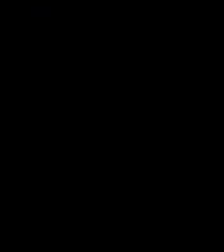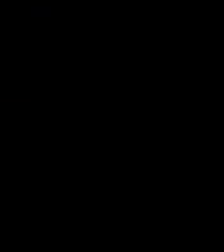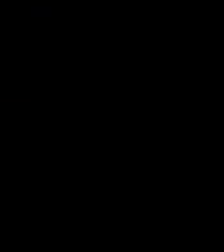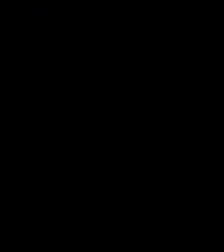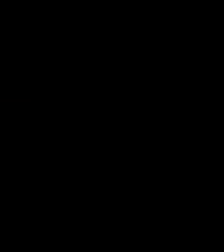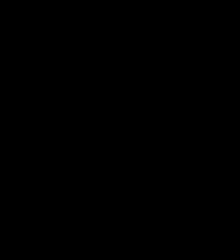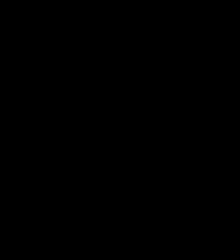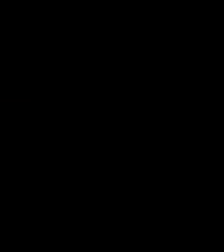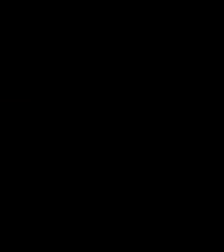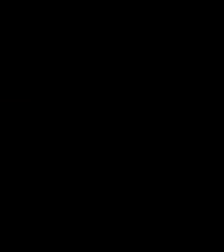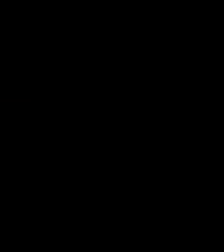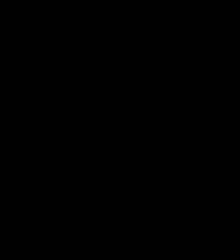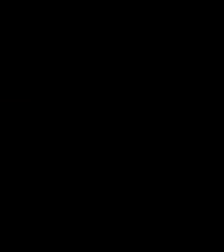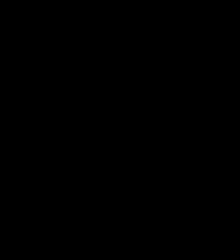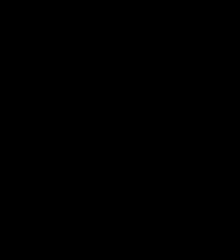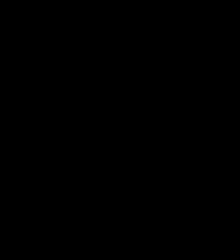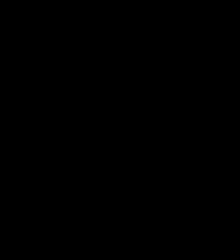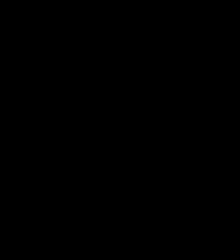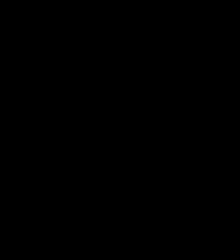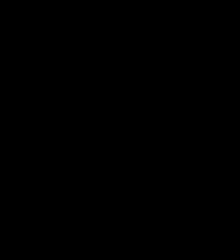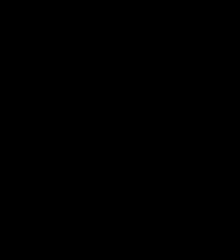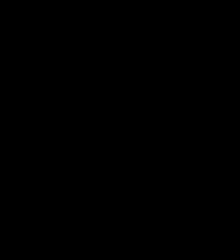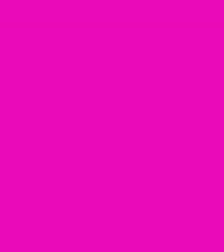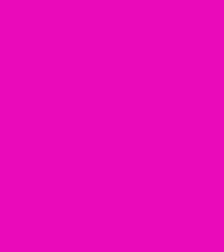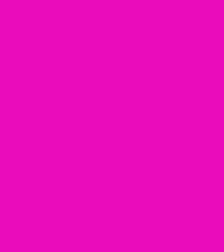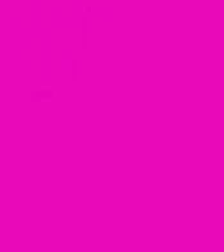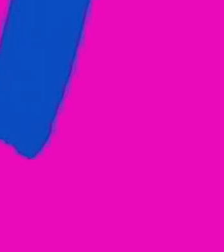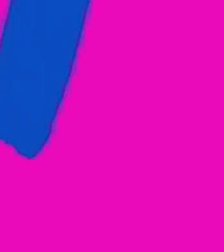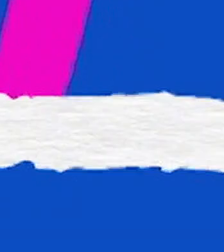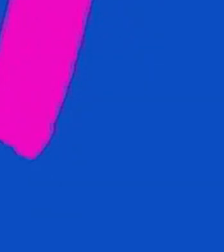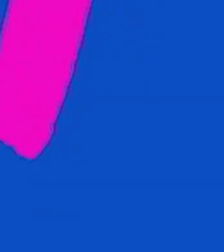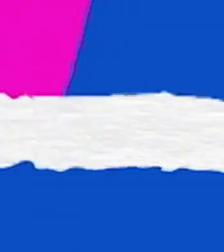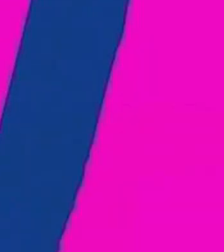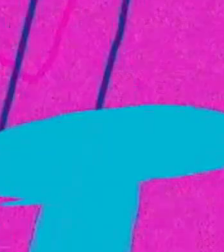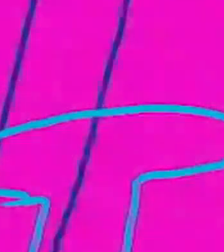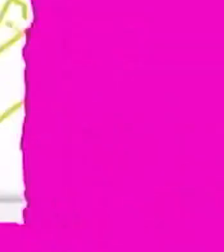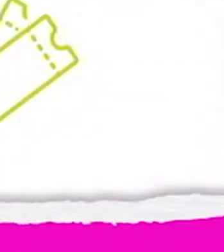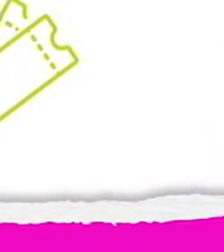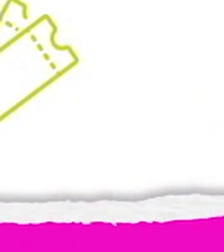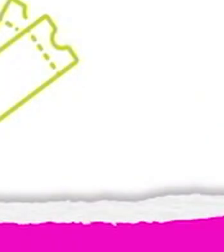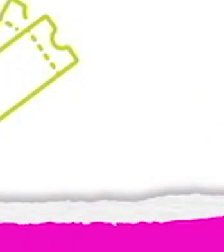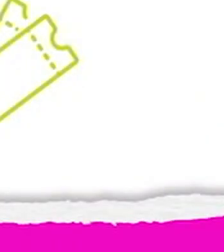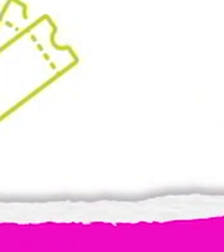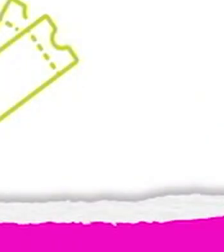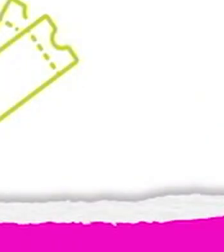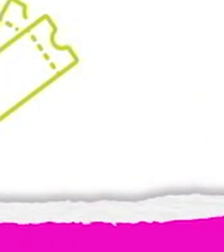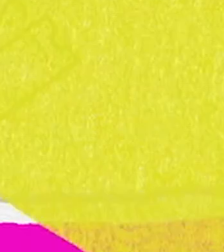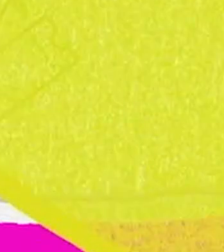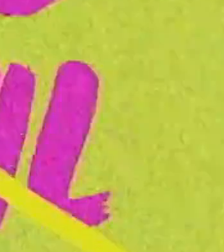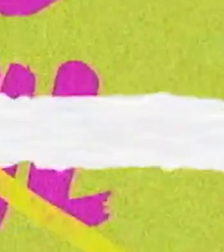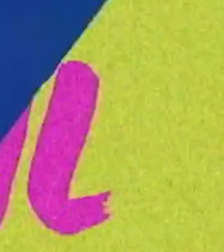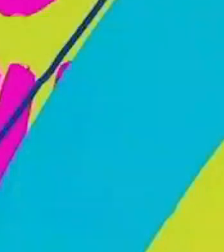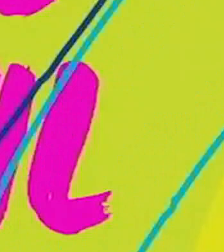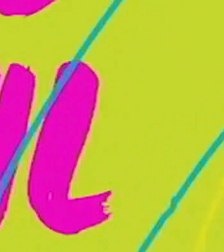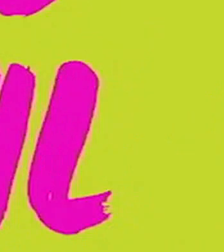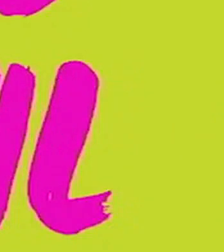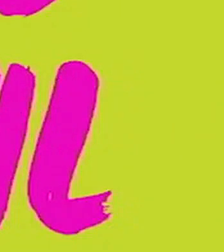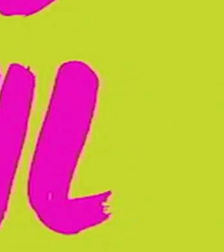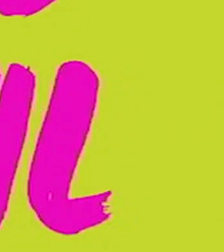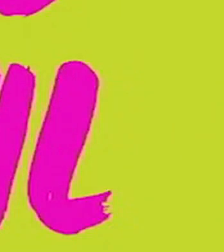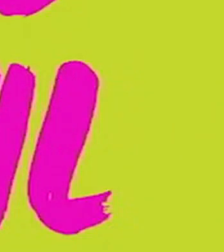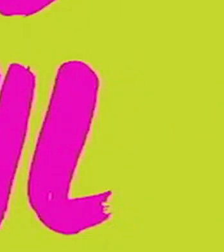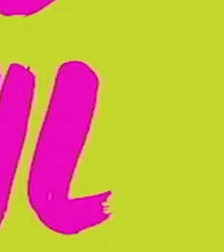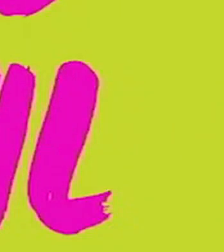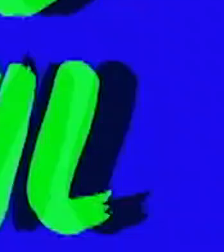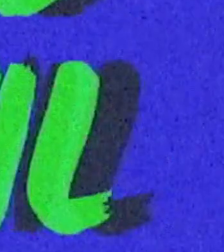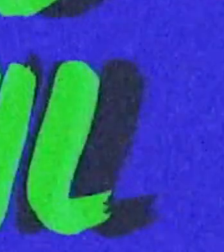13 Costa Rica Televisión Ven en Next te da una tarjeta con beneficios exclusivos la posibilidad de